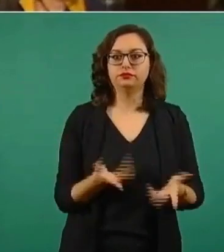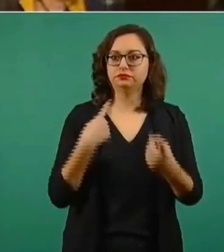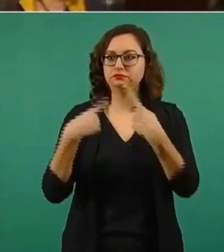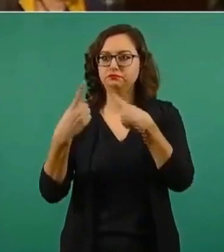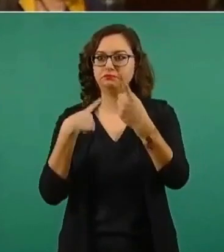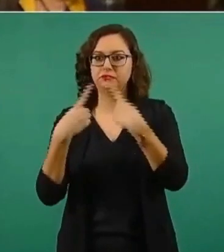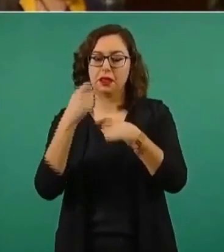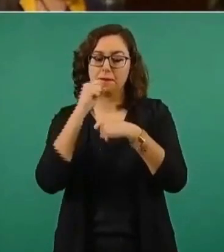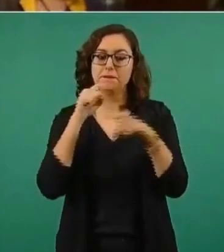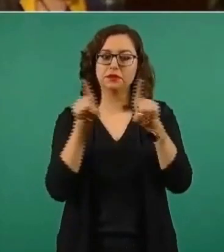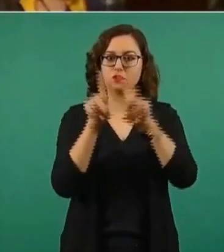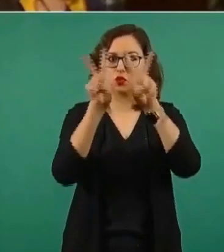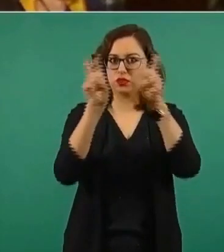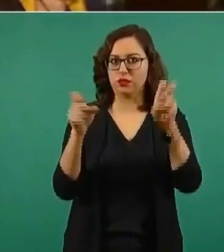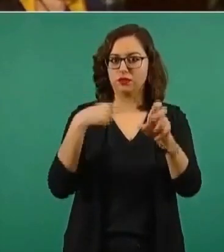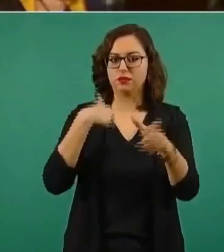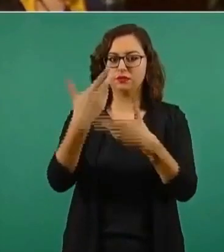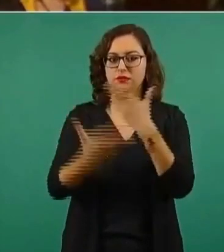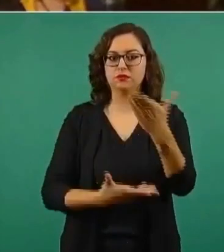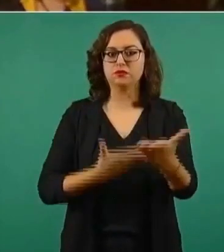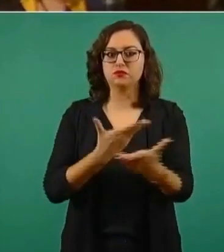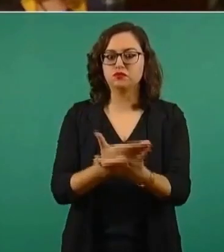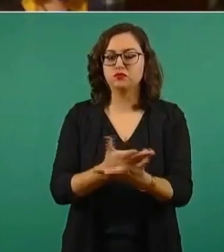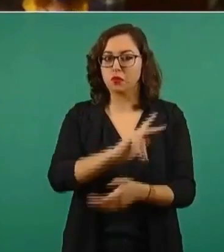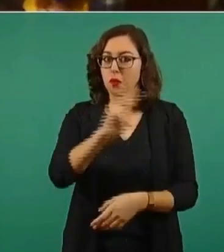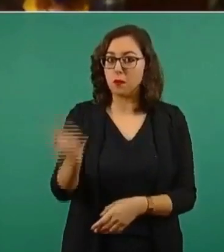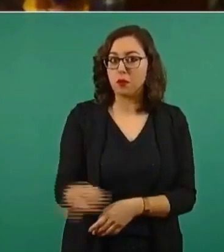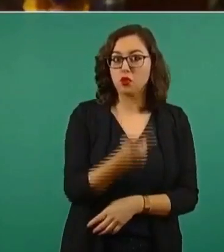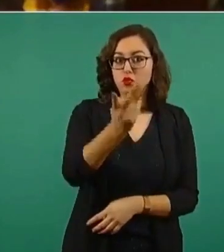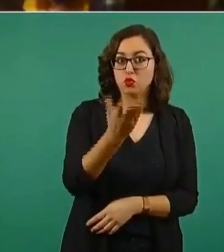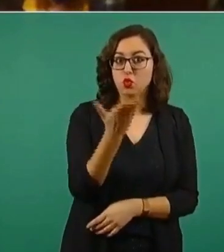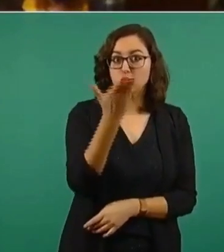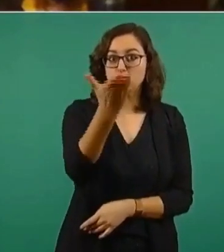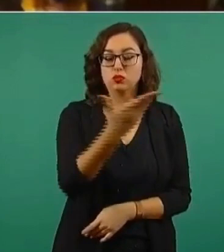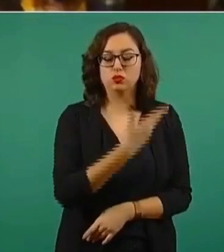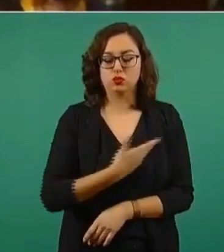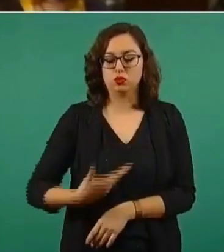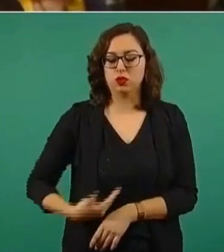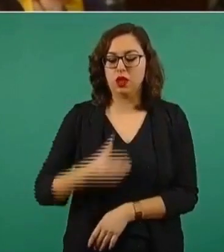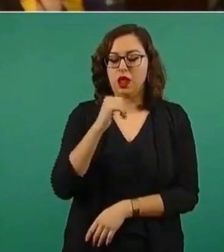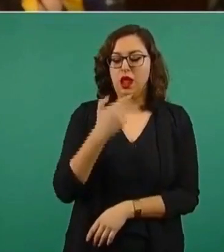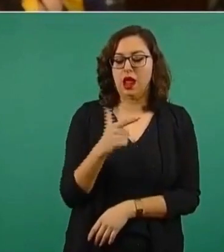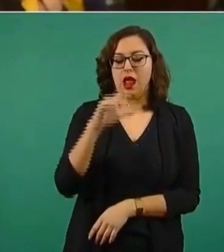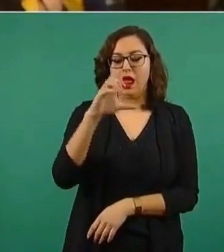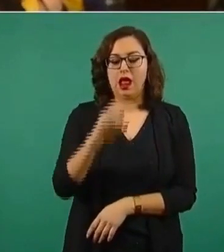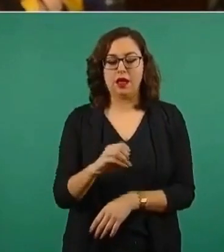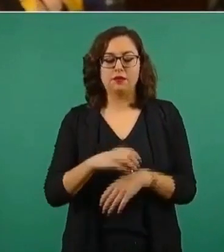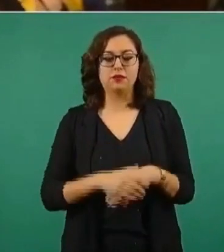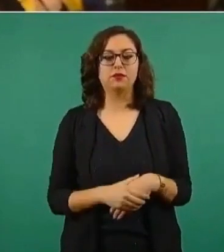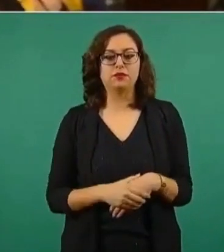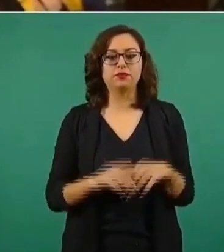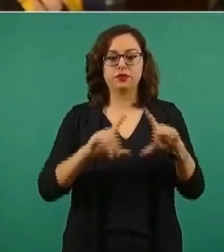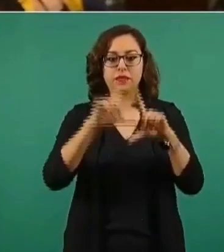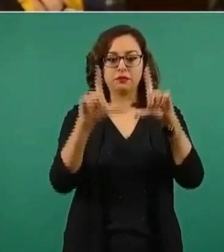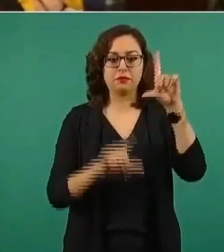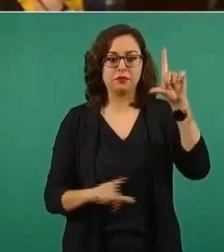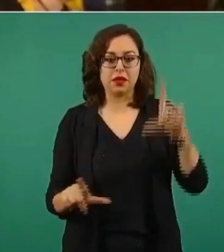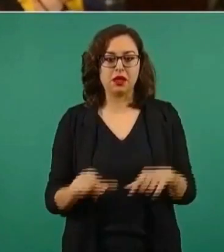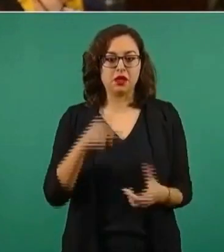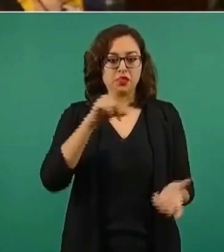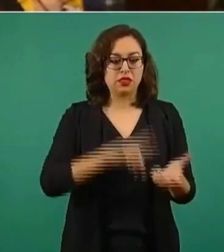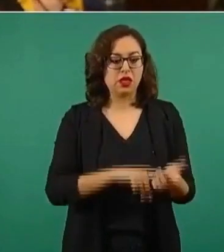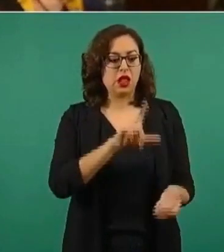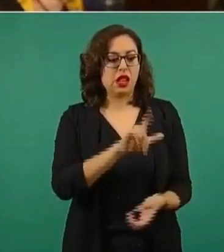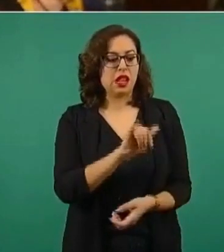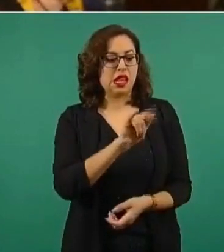López Obrador, si usted estaría dispuesto a que la nacionalización del litio se llevara a una